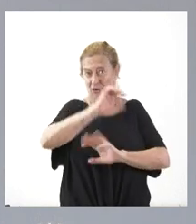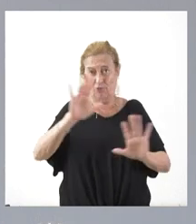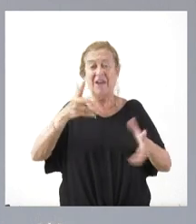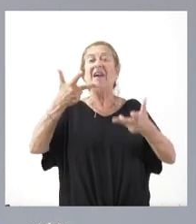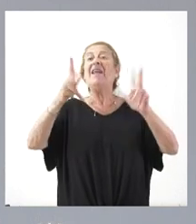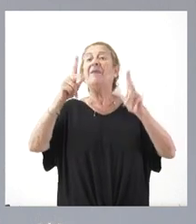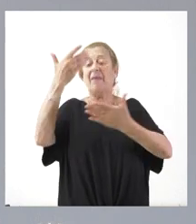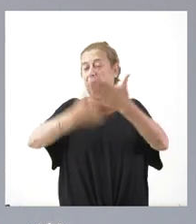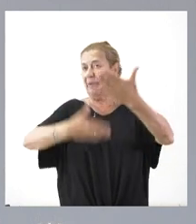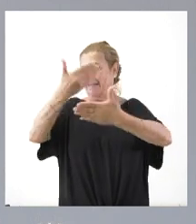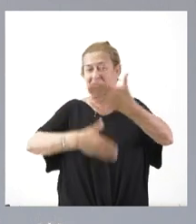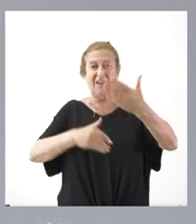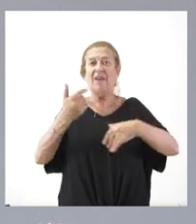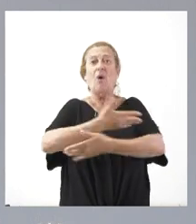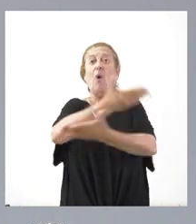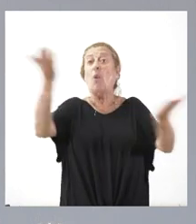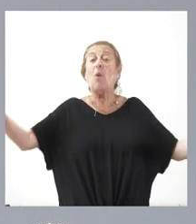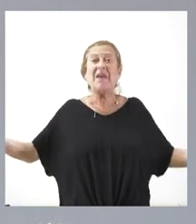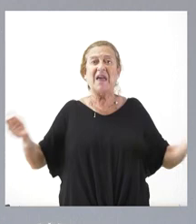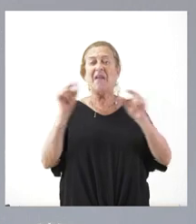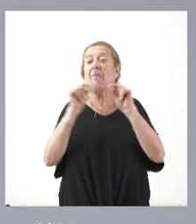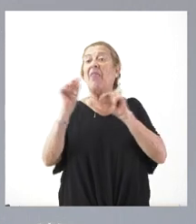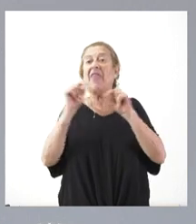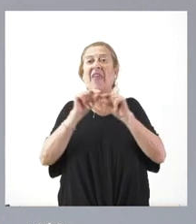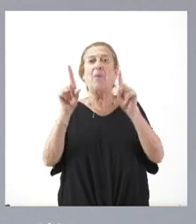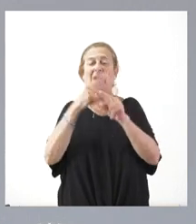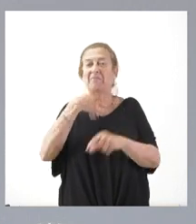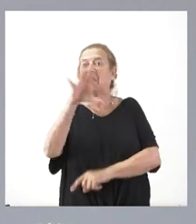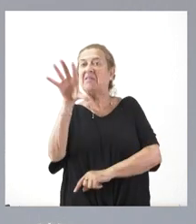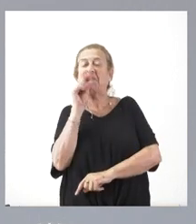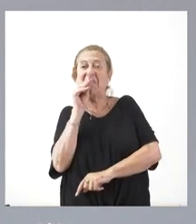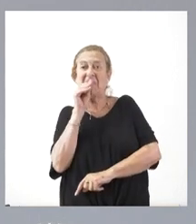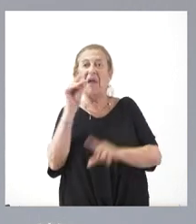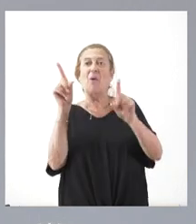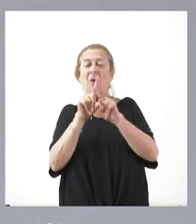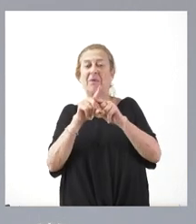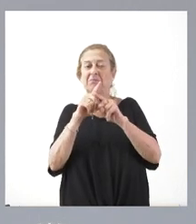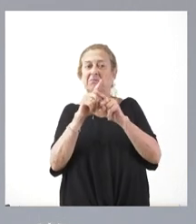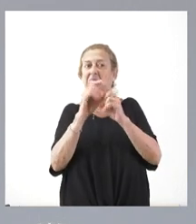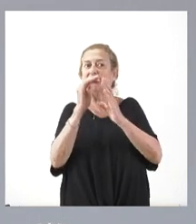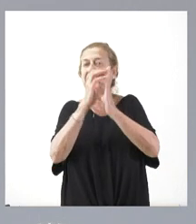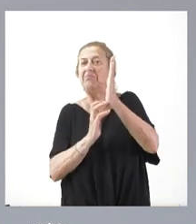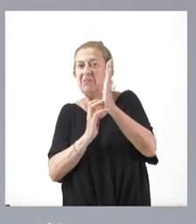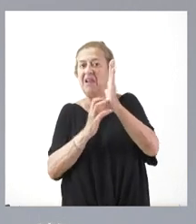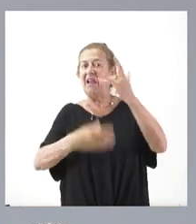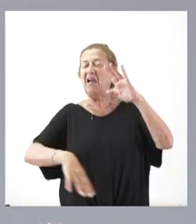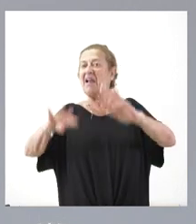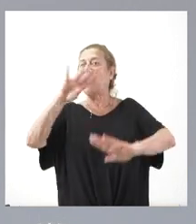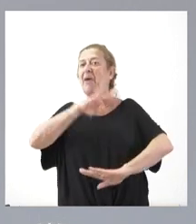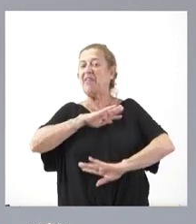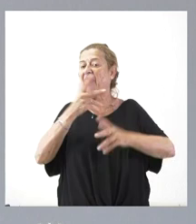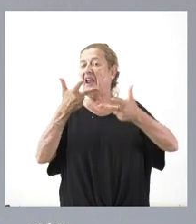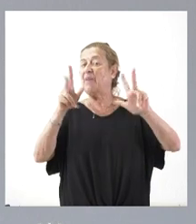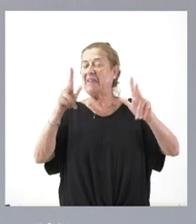la libertad de prensa. Y cualquier medida que pueda ser entendida como una reducción de la capacidad de